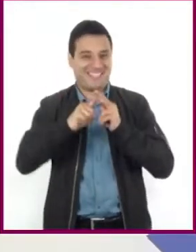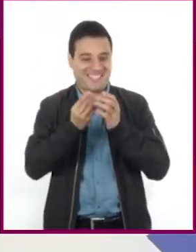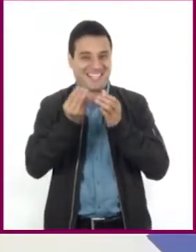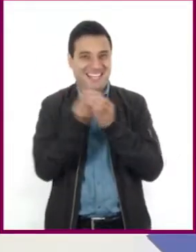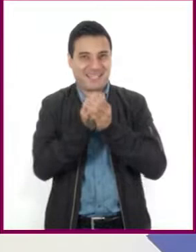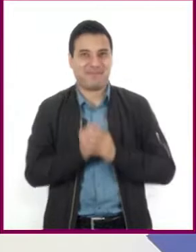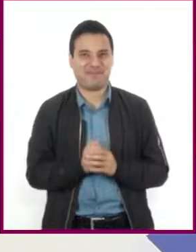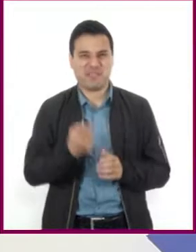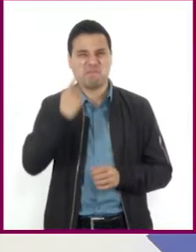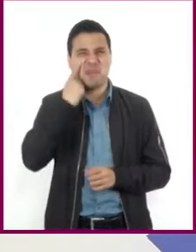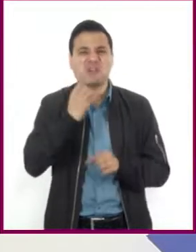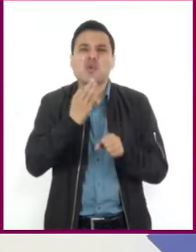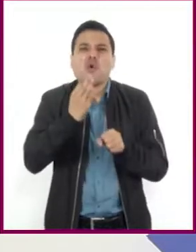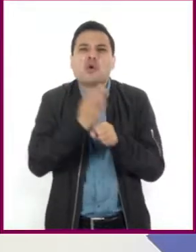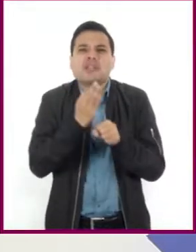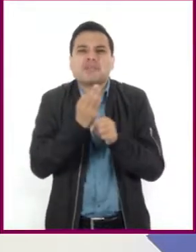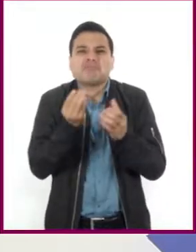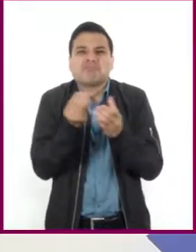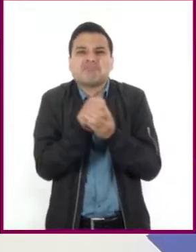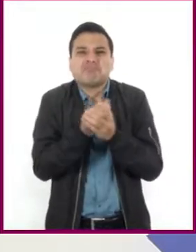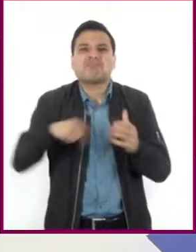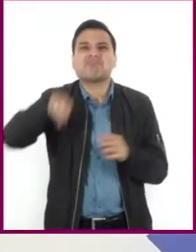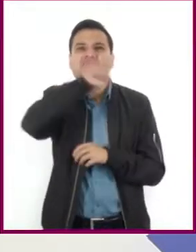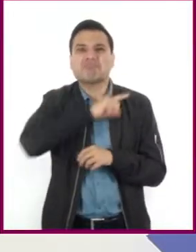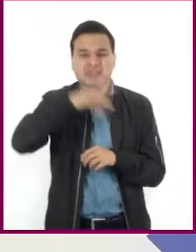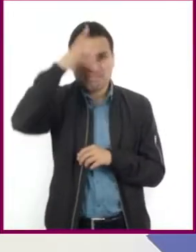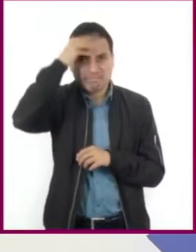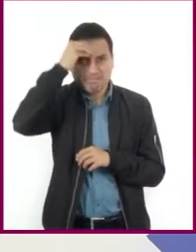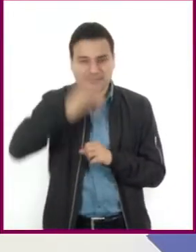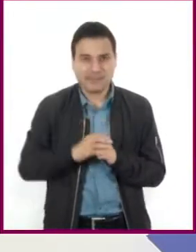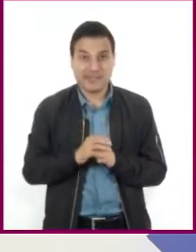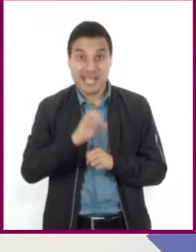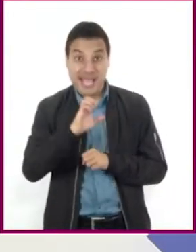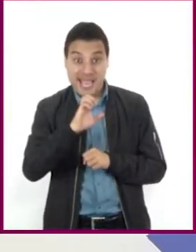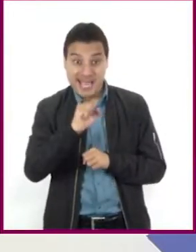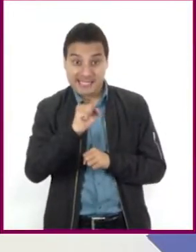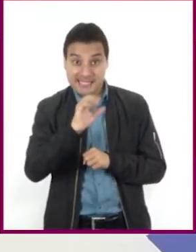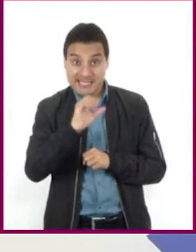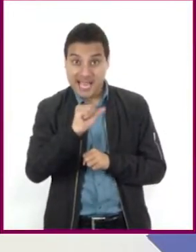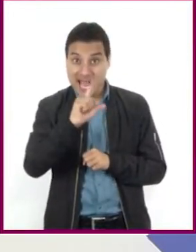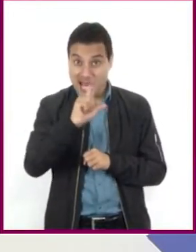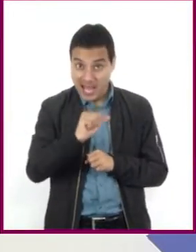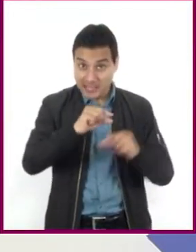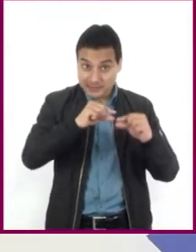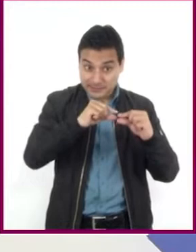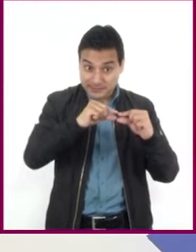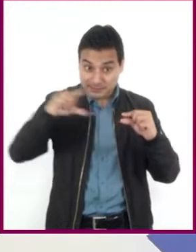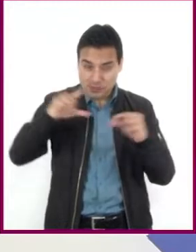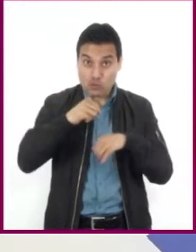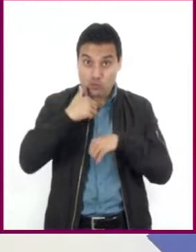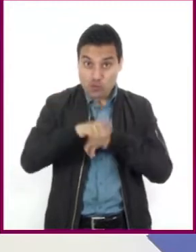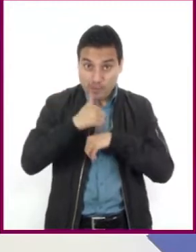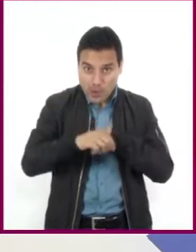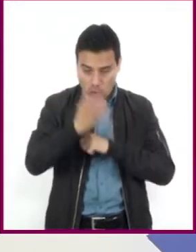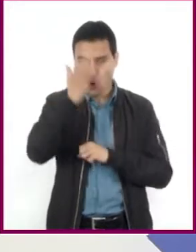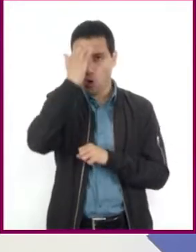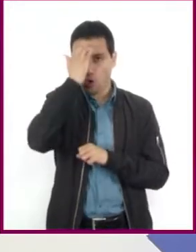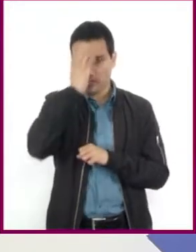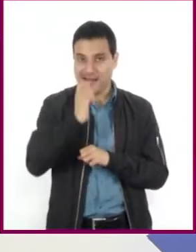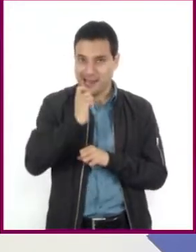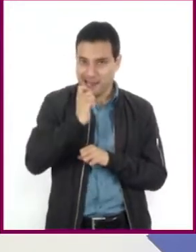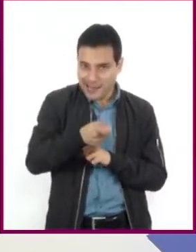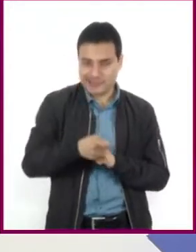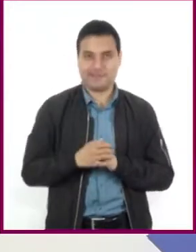En esta sesión, lograrán identificar la escala gráfica y numérica en las representaciones de nuestro espacio